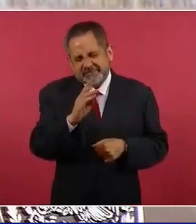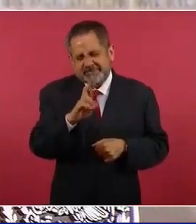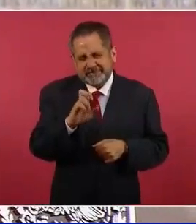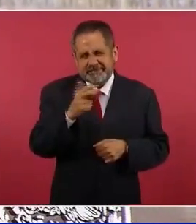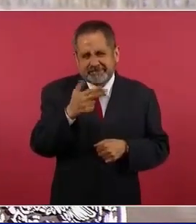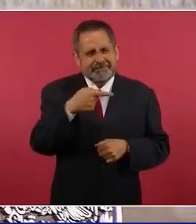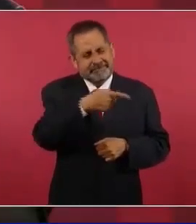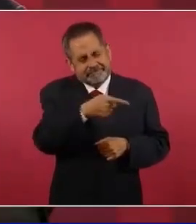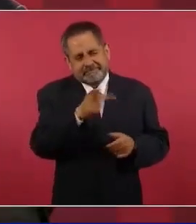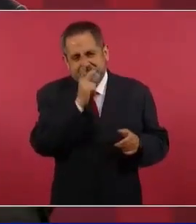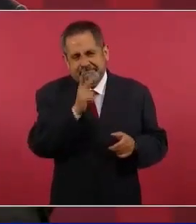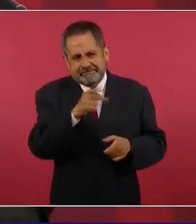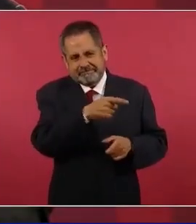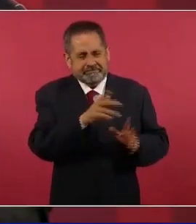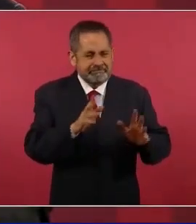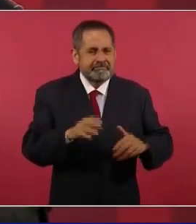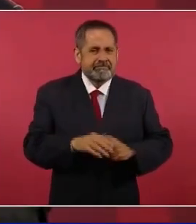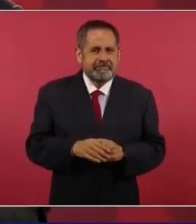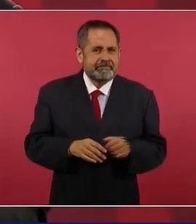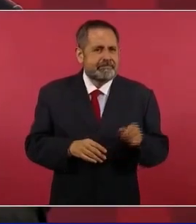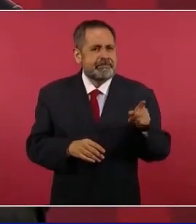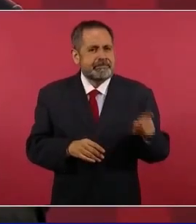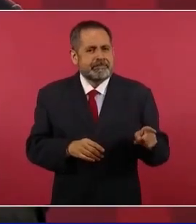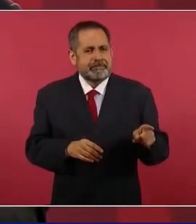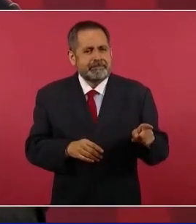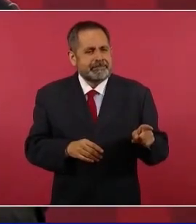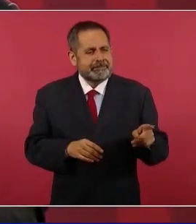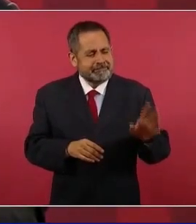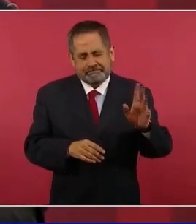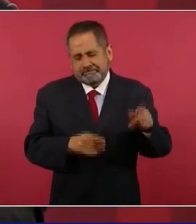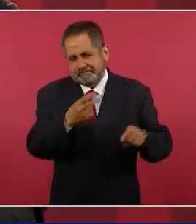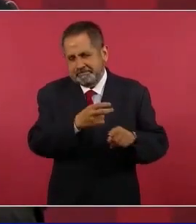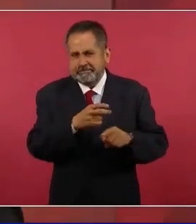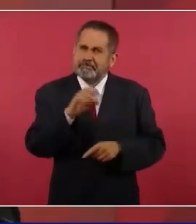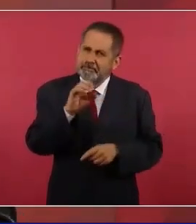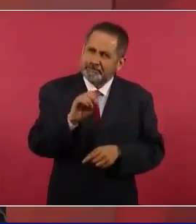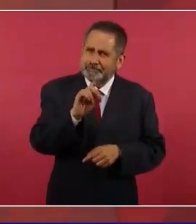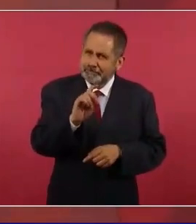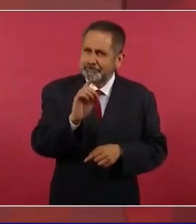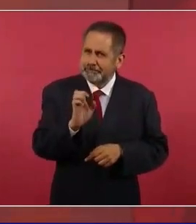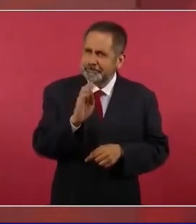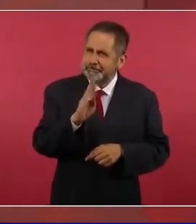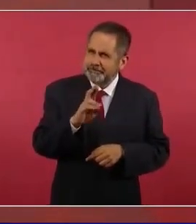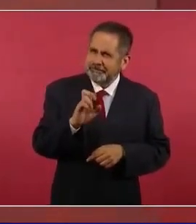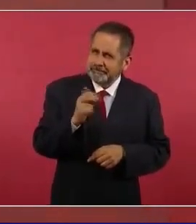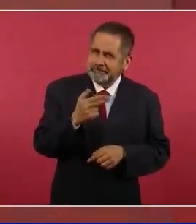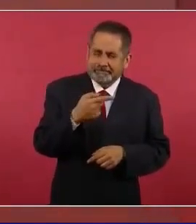Odebrecht, esa, Odebrecht, y